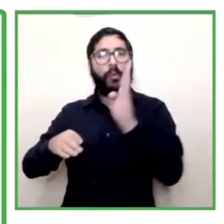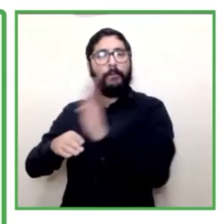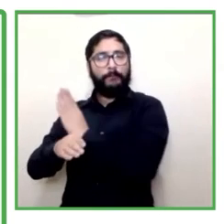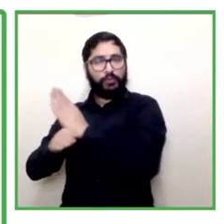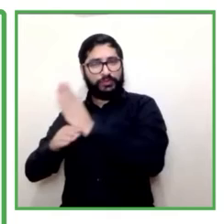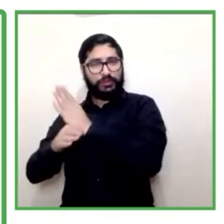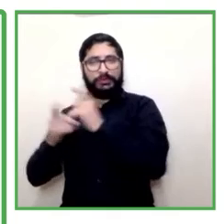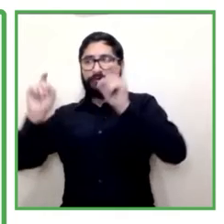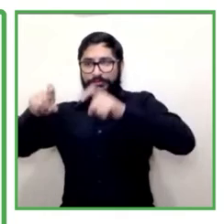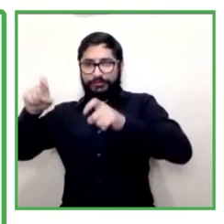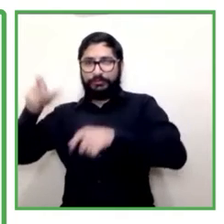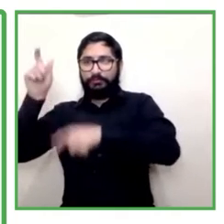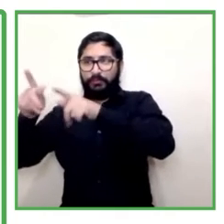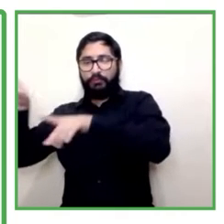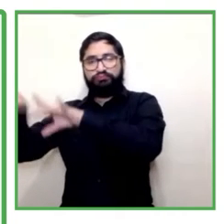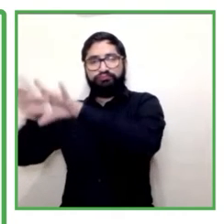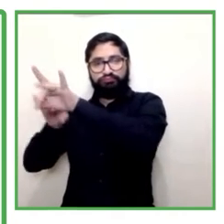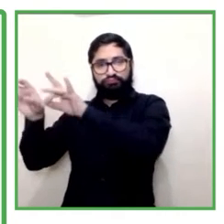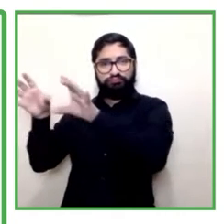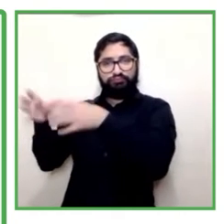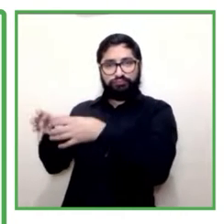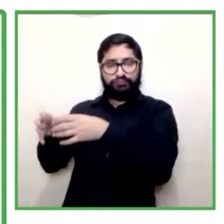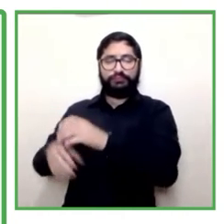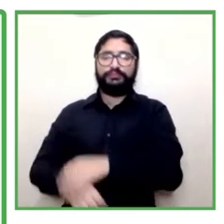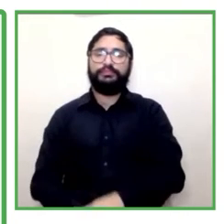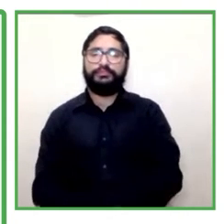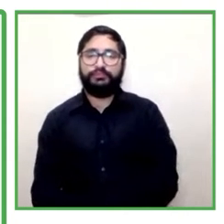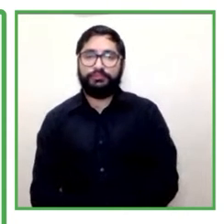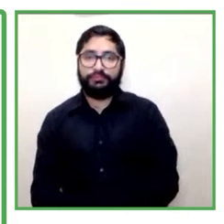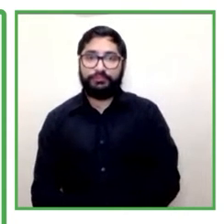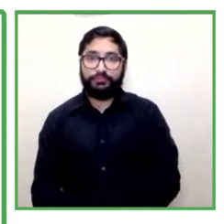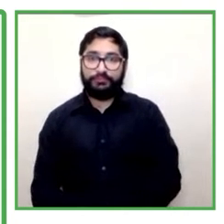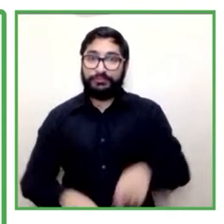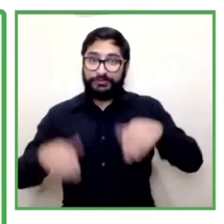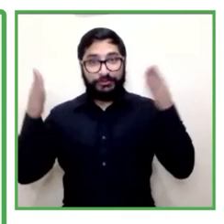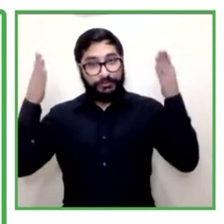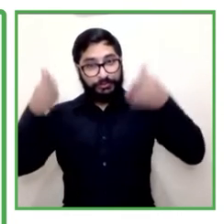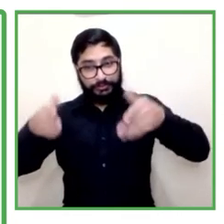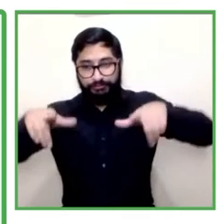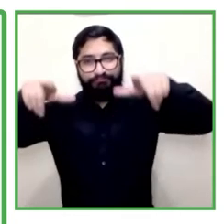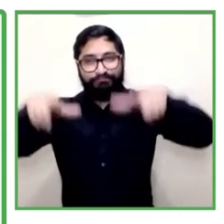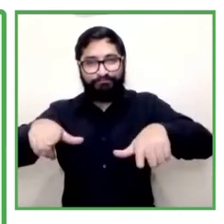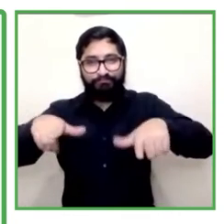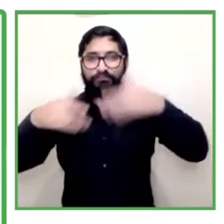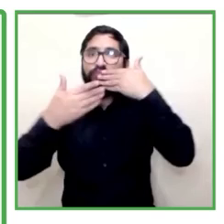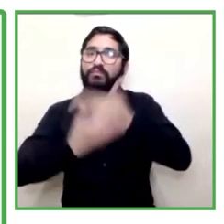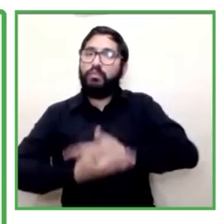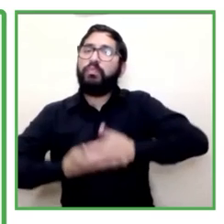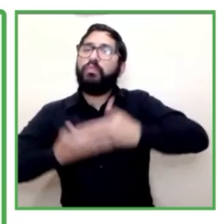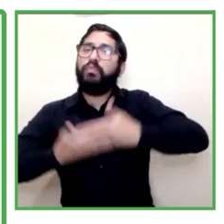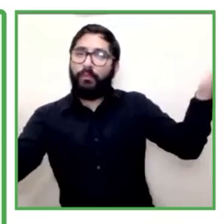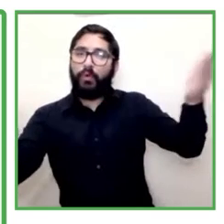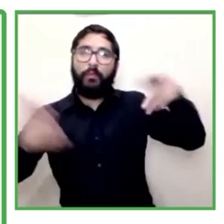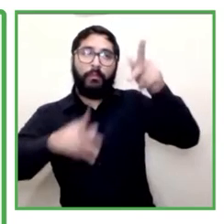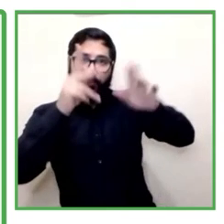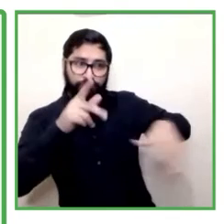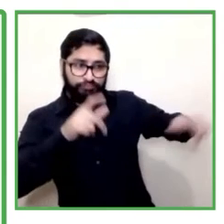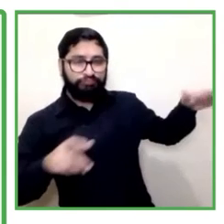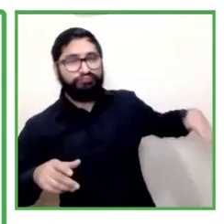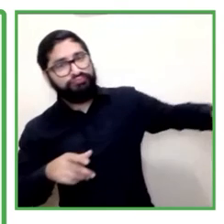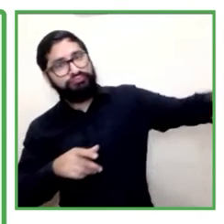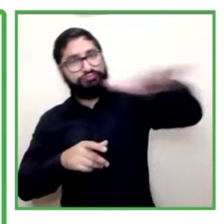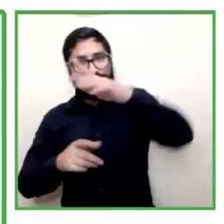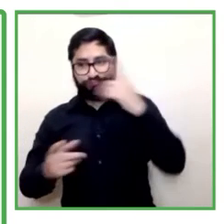La agencia pública de empleo es la ruta inicial donde acuden las personas que requieren asesoría y acompañamiento para